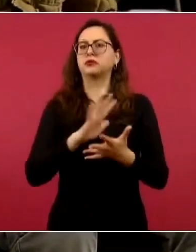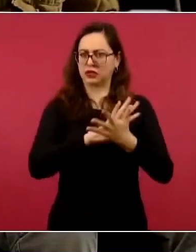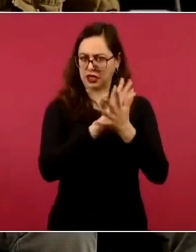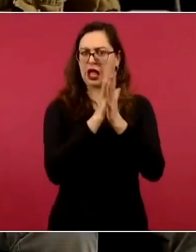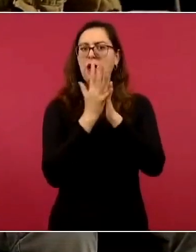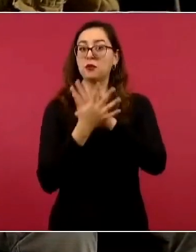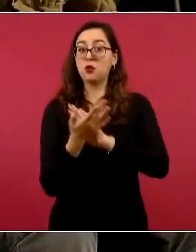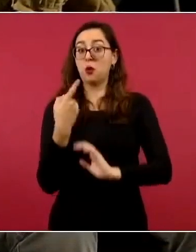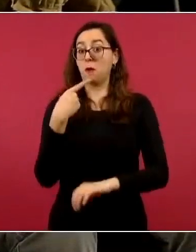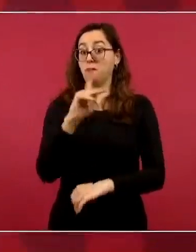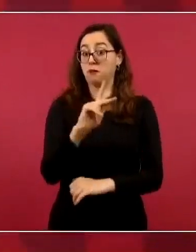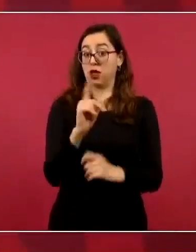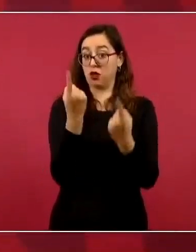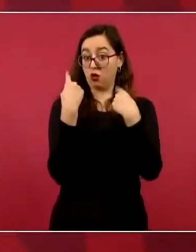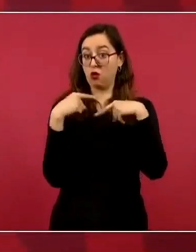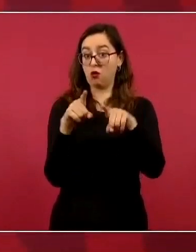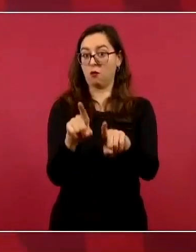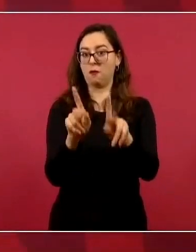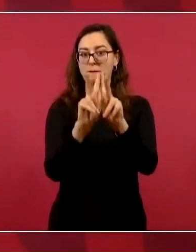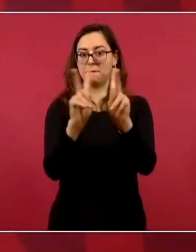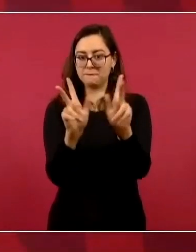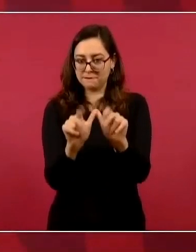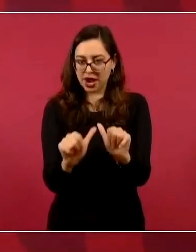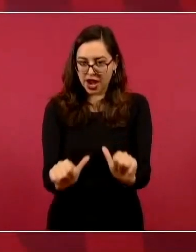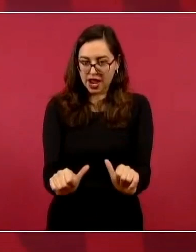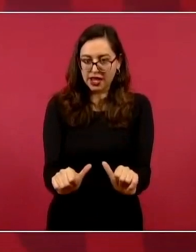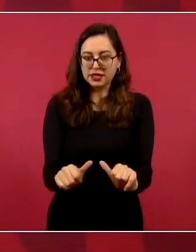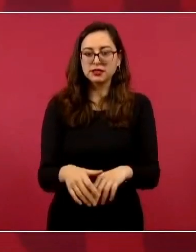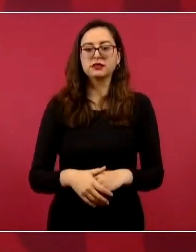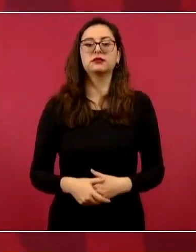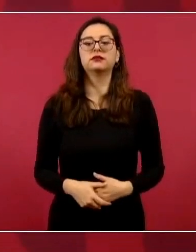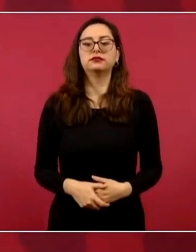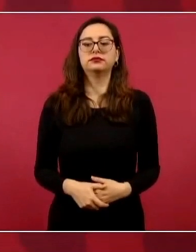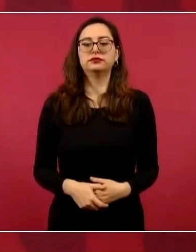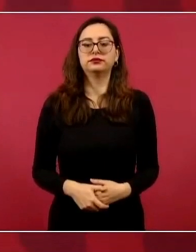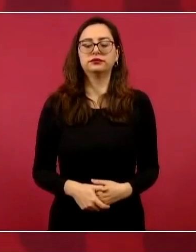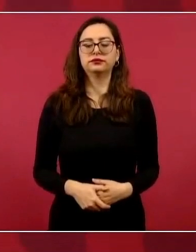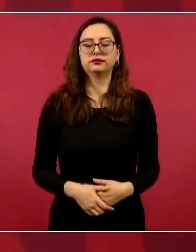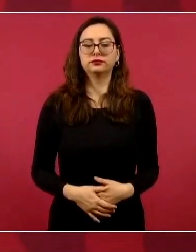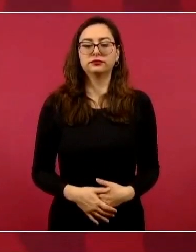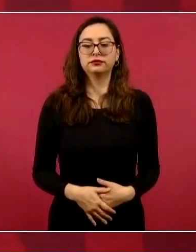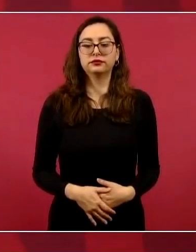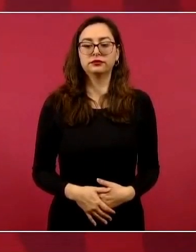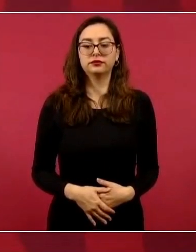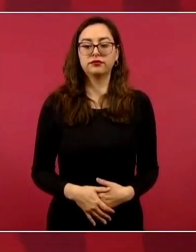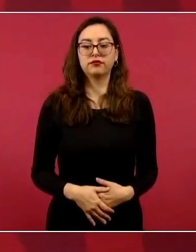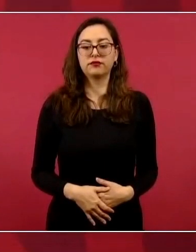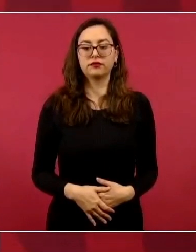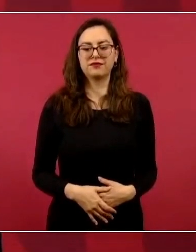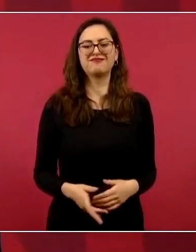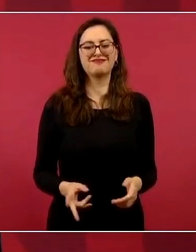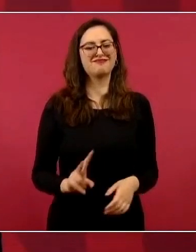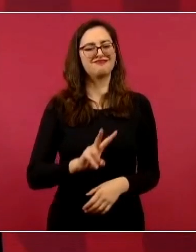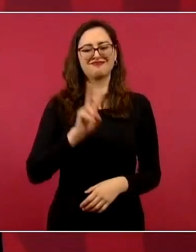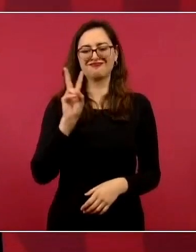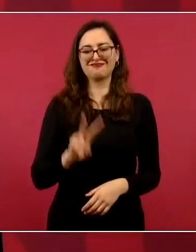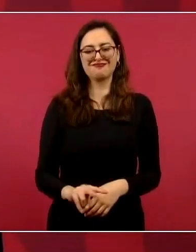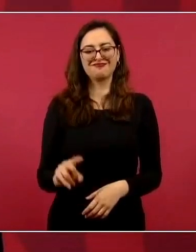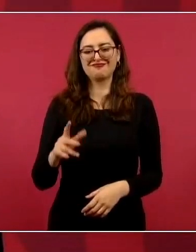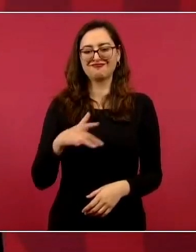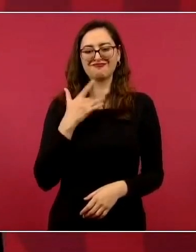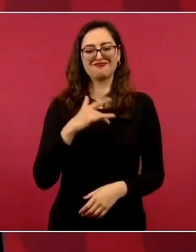me llena de orgullo